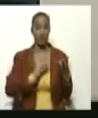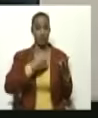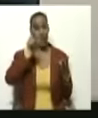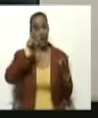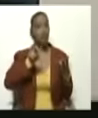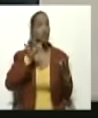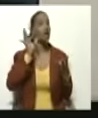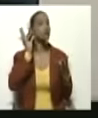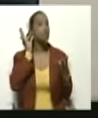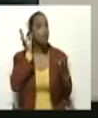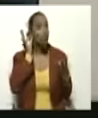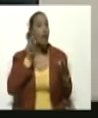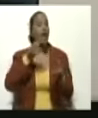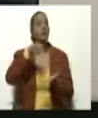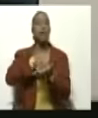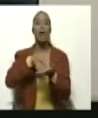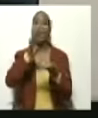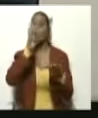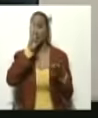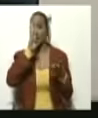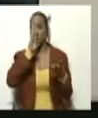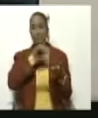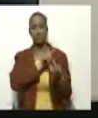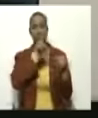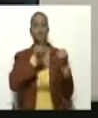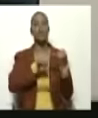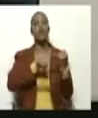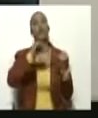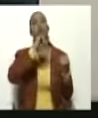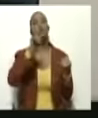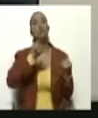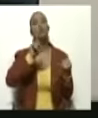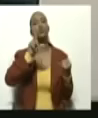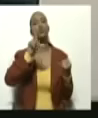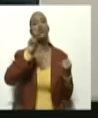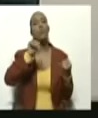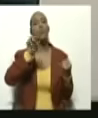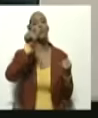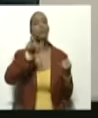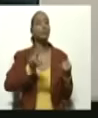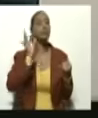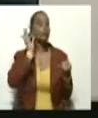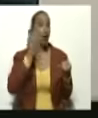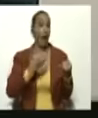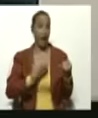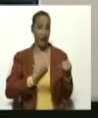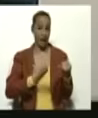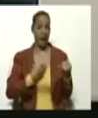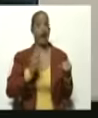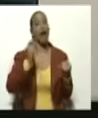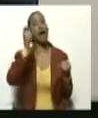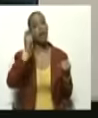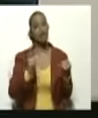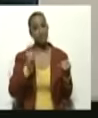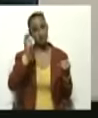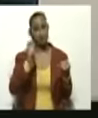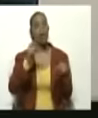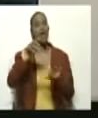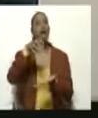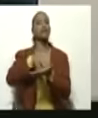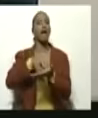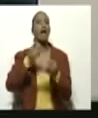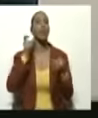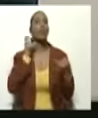Obispo del Estado Varina. Y Zulmen Ávila, alcaldesa del municipio Juan Germán Rocío Nieves, Estado